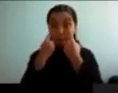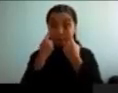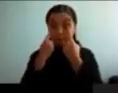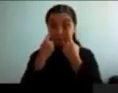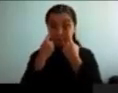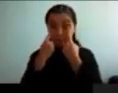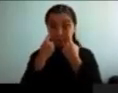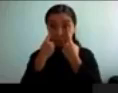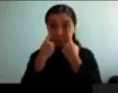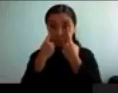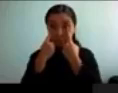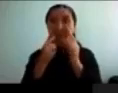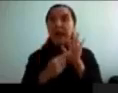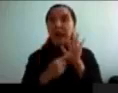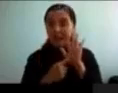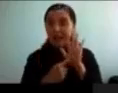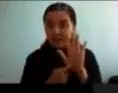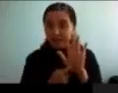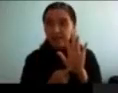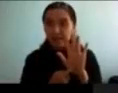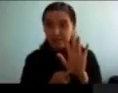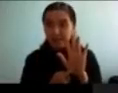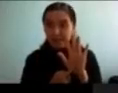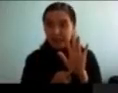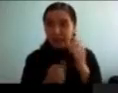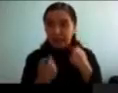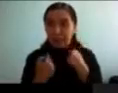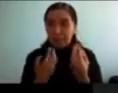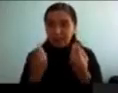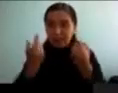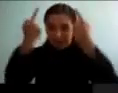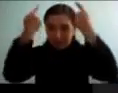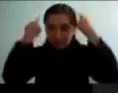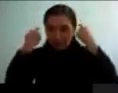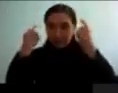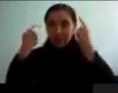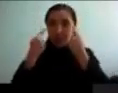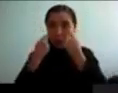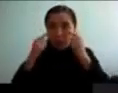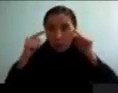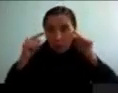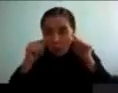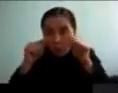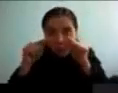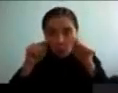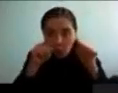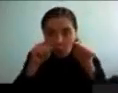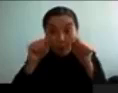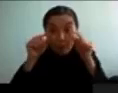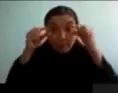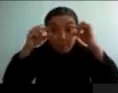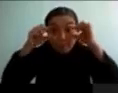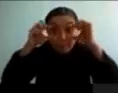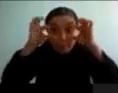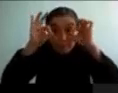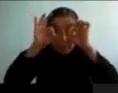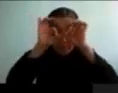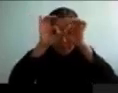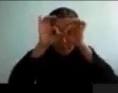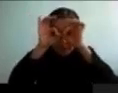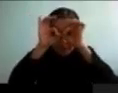cada uno de los eventos. Y si nosotros promediamos, por ejemplo, cómo se comporta la pupila a través de los trials, nos damos cuenta